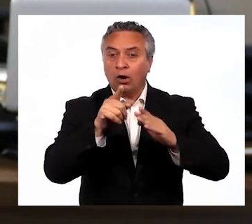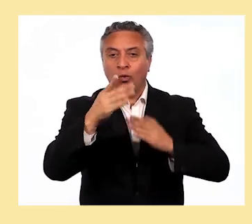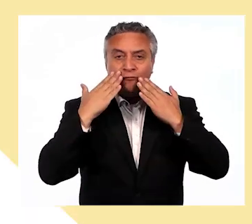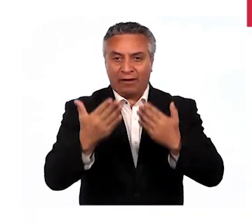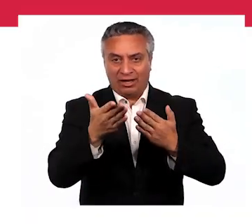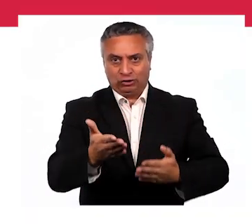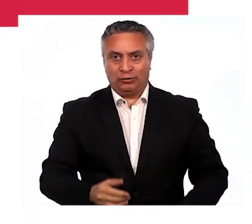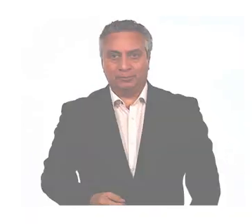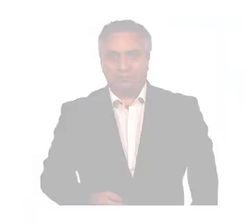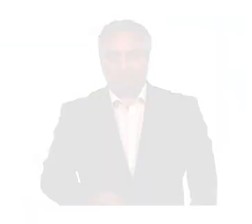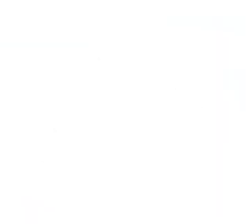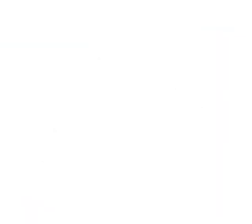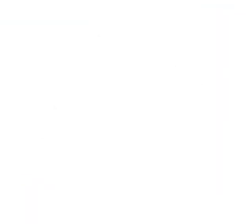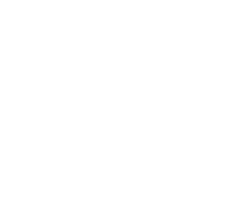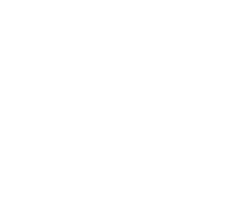beneficios.